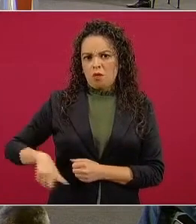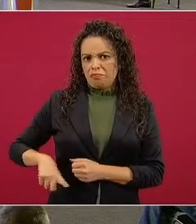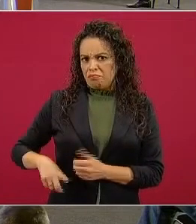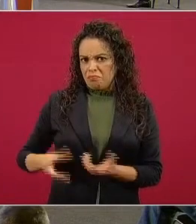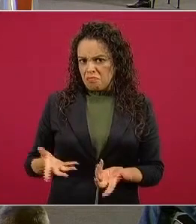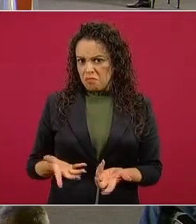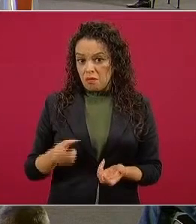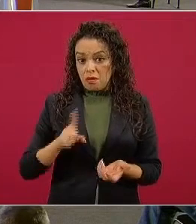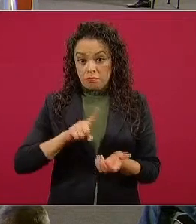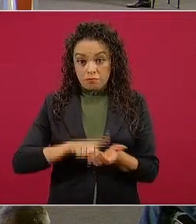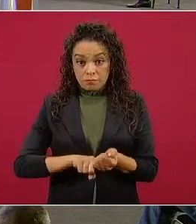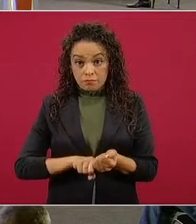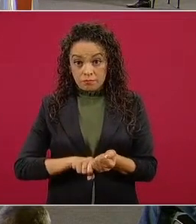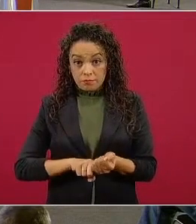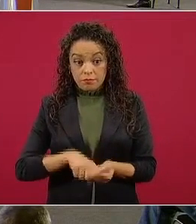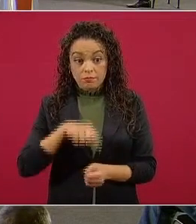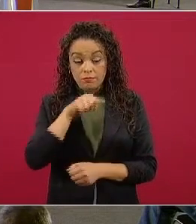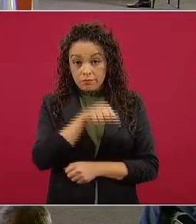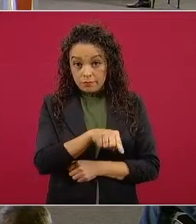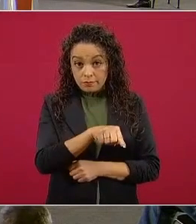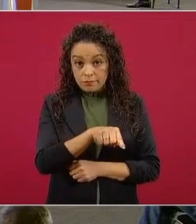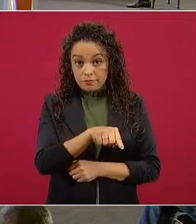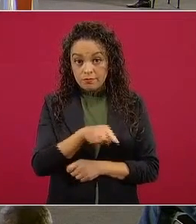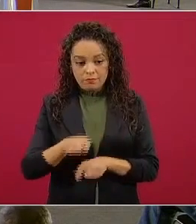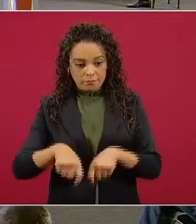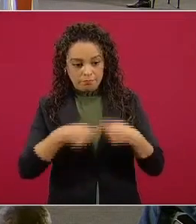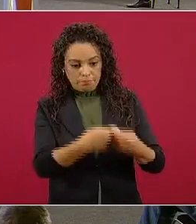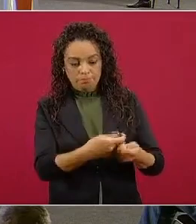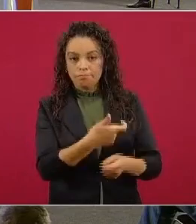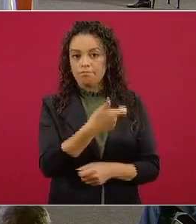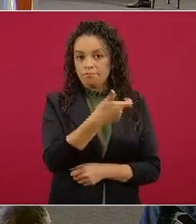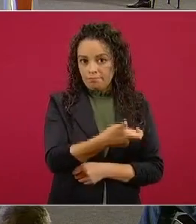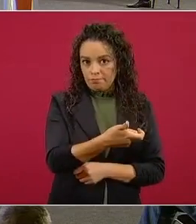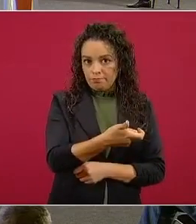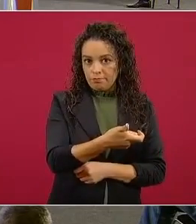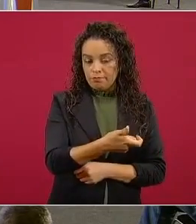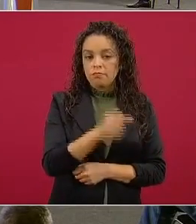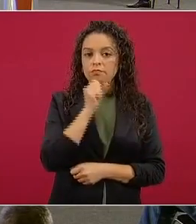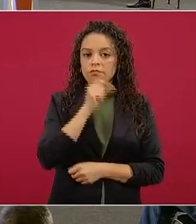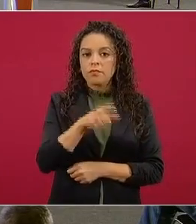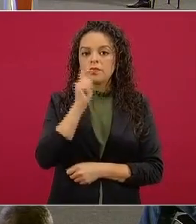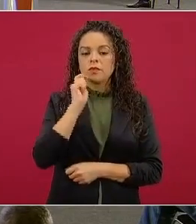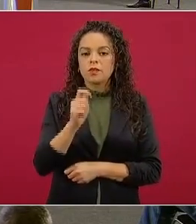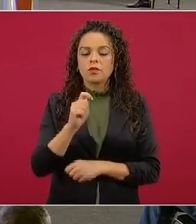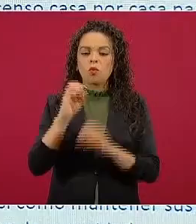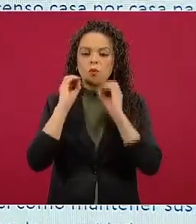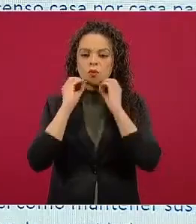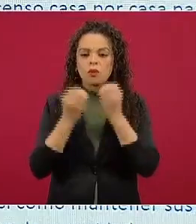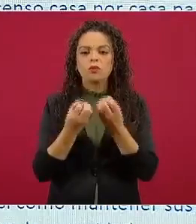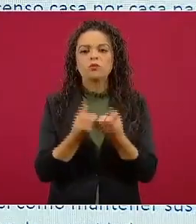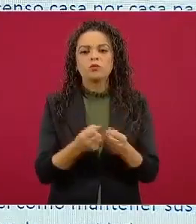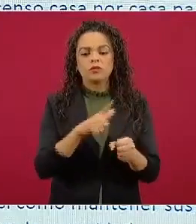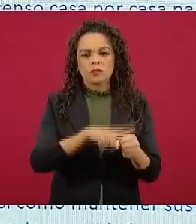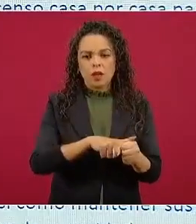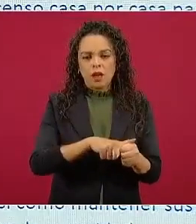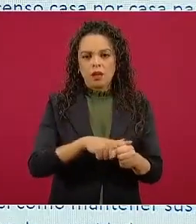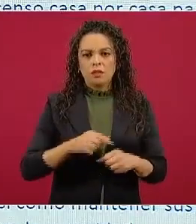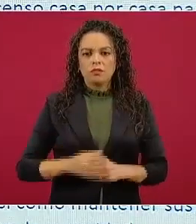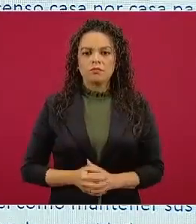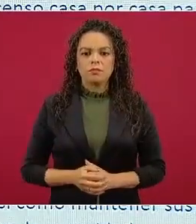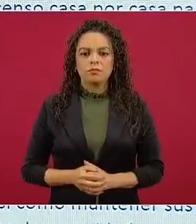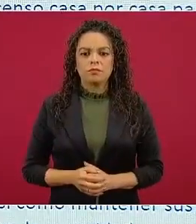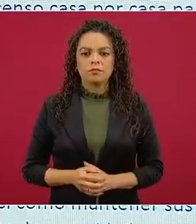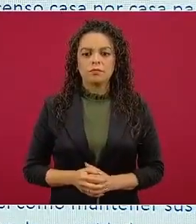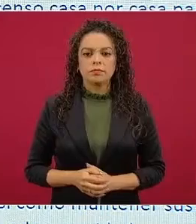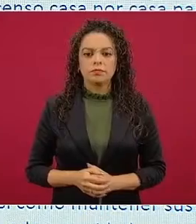intermediarios. También organizaciones sociales, que supuestamente